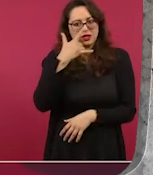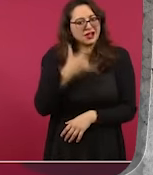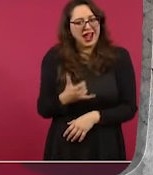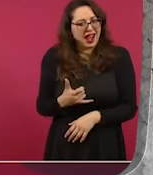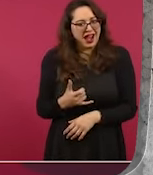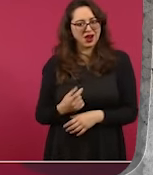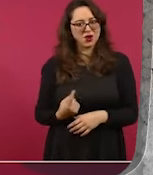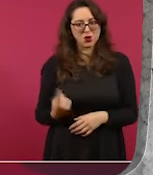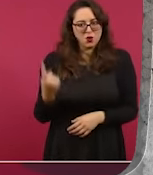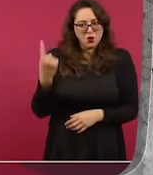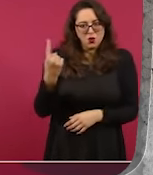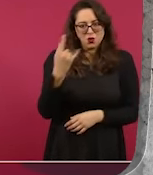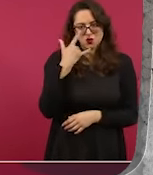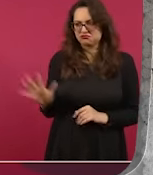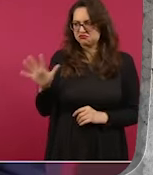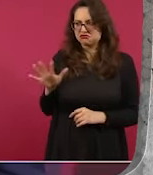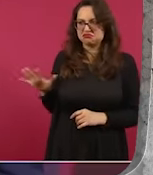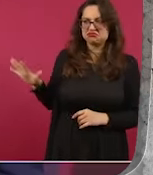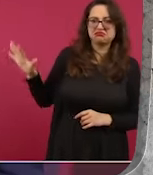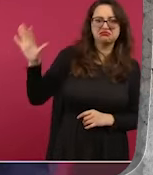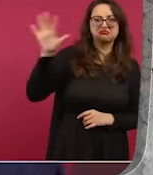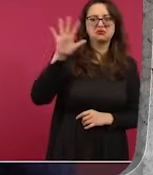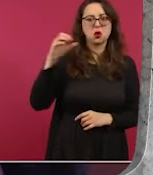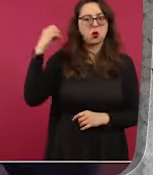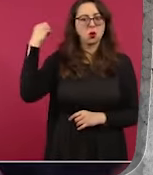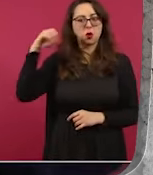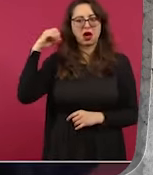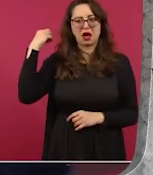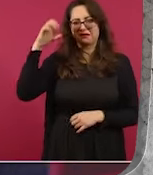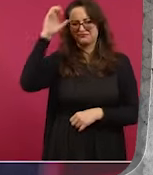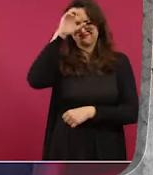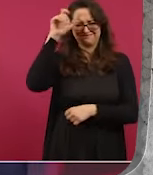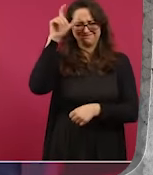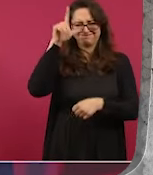estados con más cultura en el mundo.